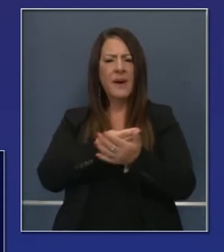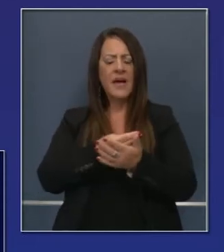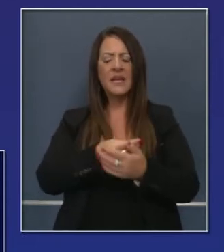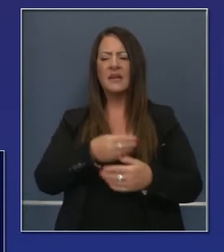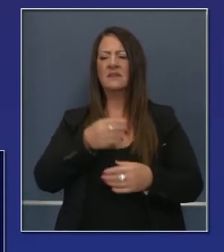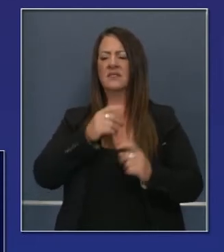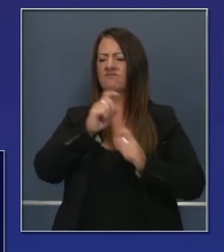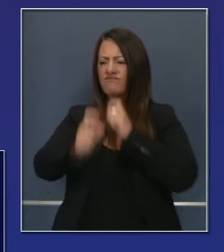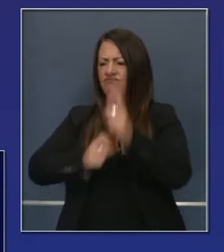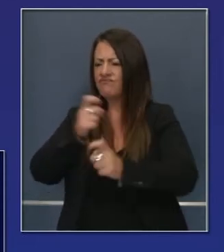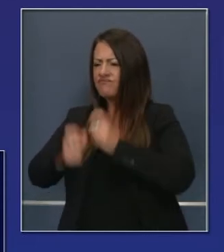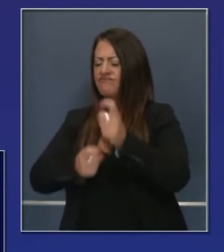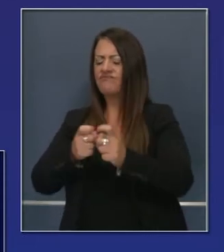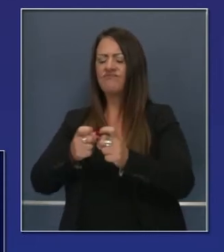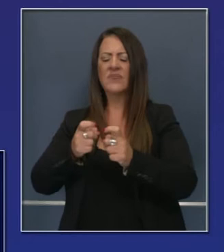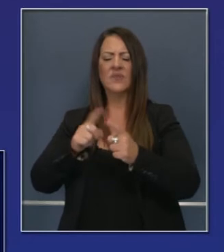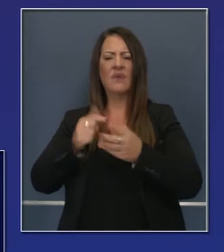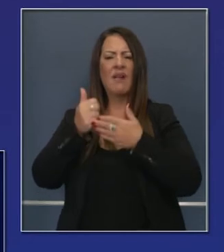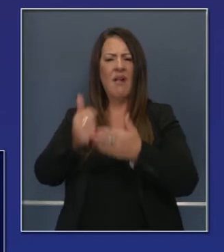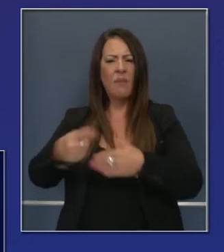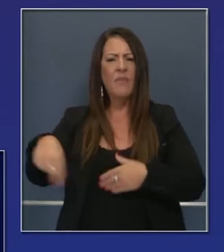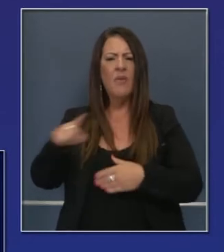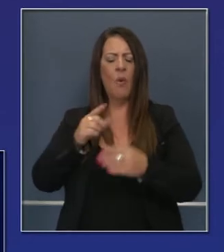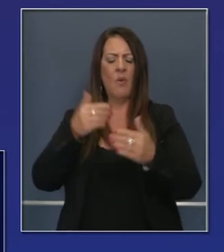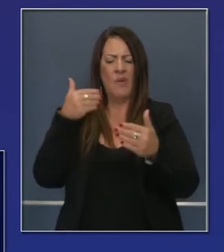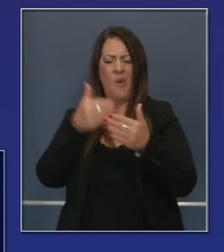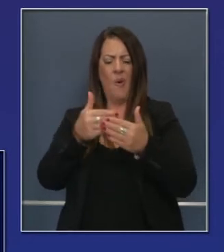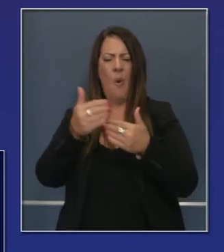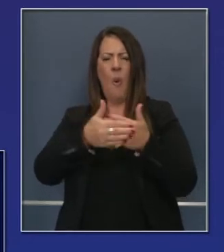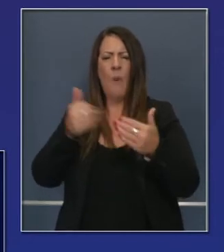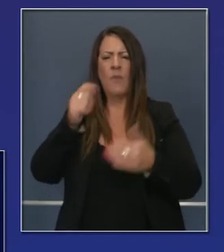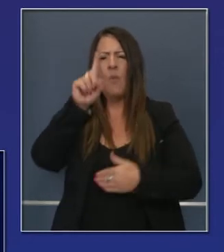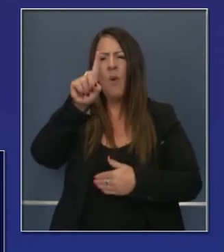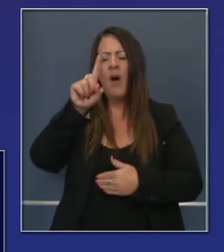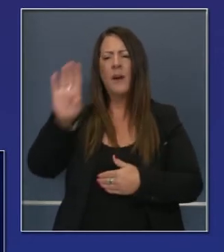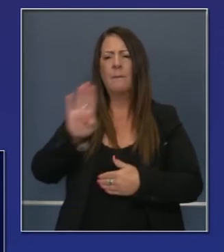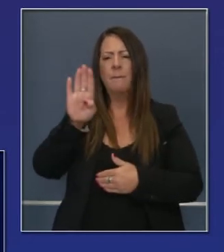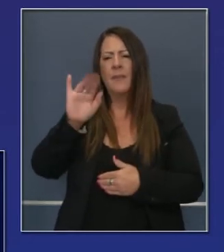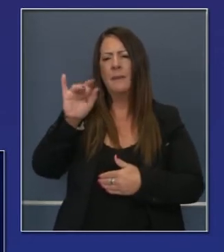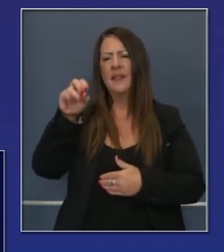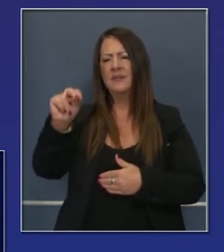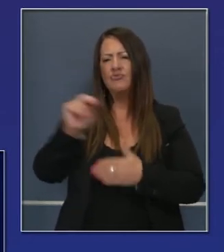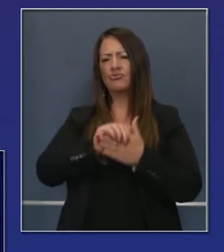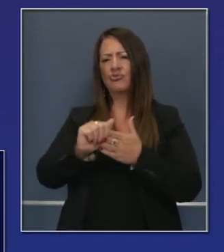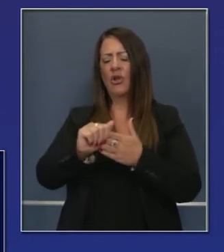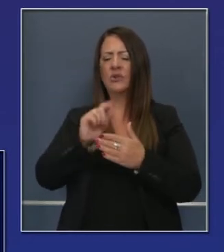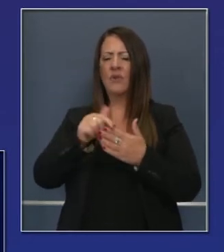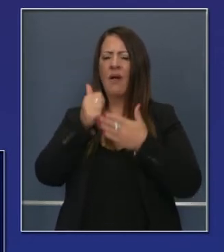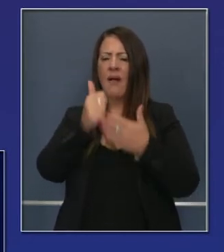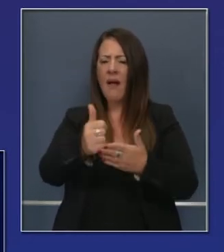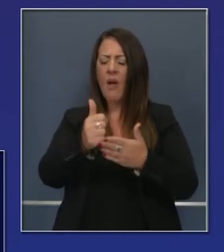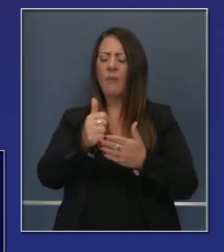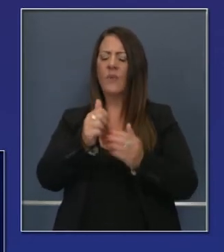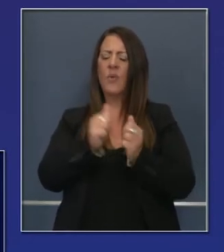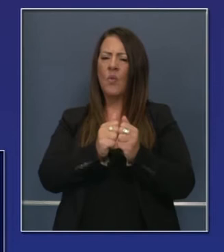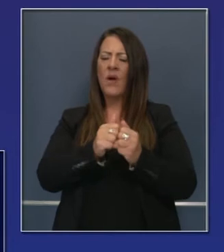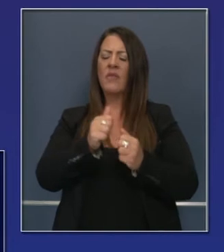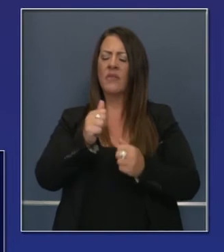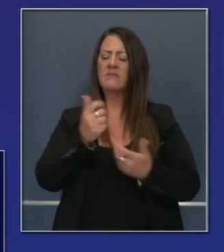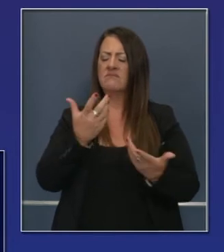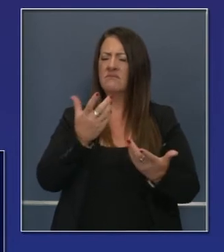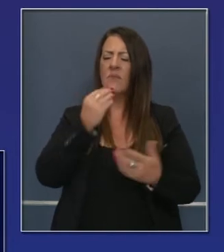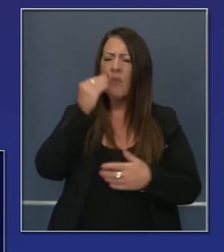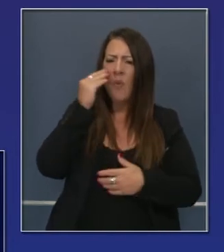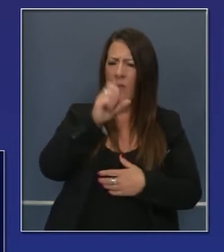que no han tenido en el pasado. Cerca de mil millones de dólares en apoyo directo para los desalojados. Eso